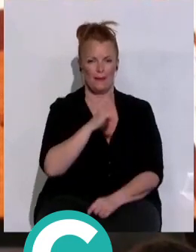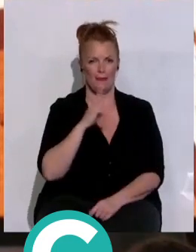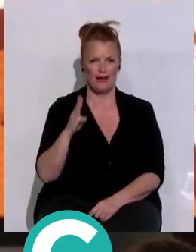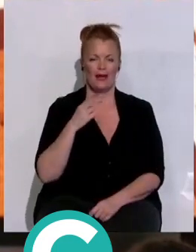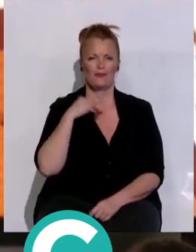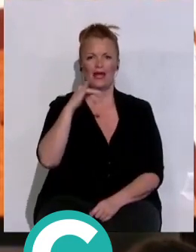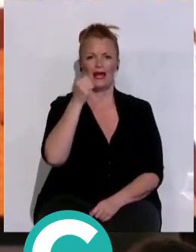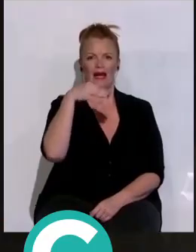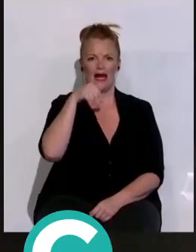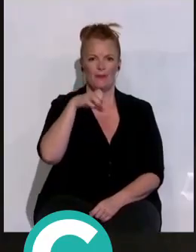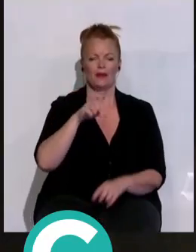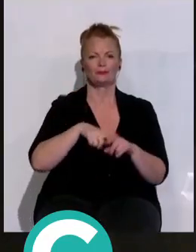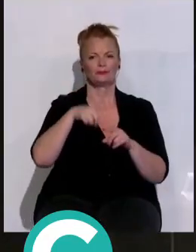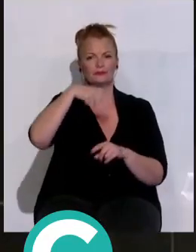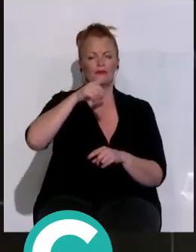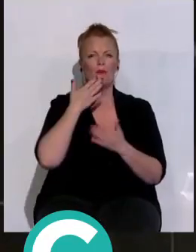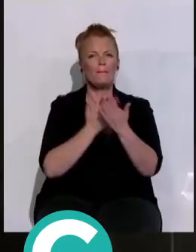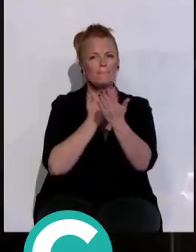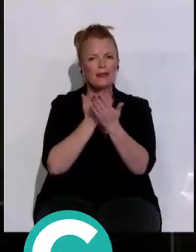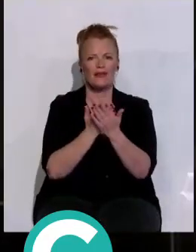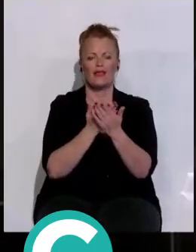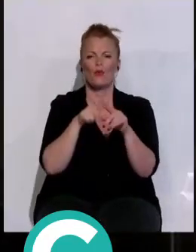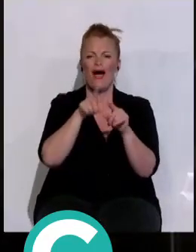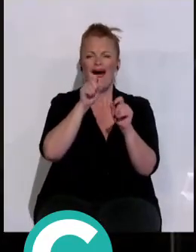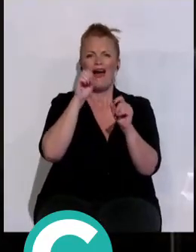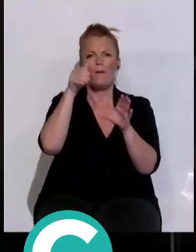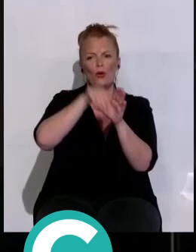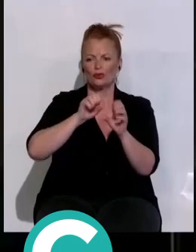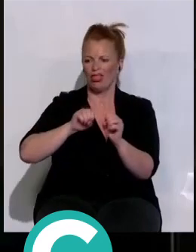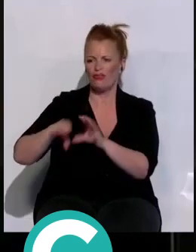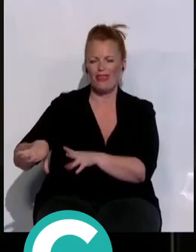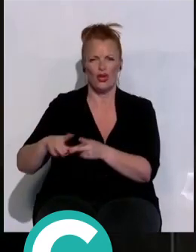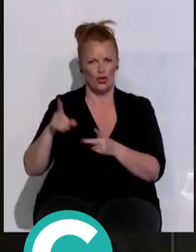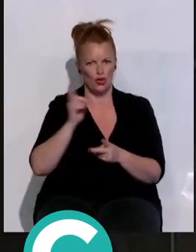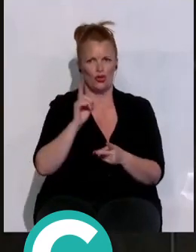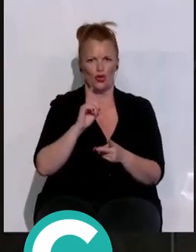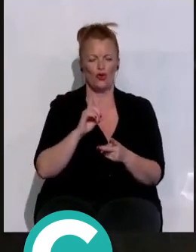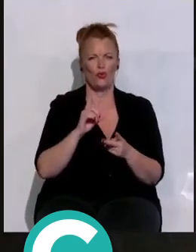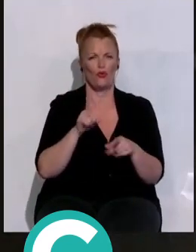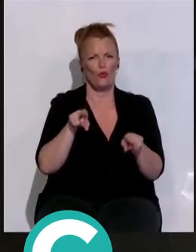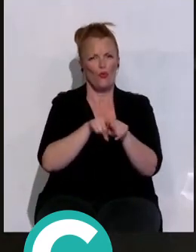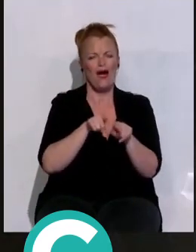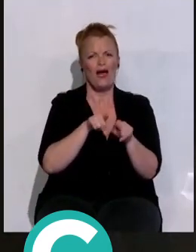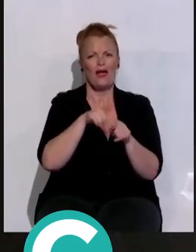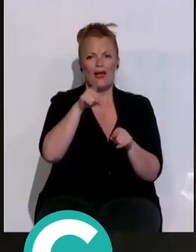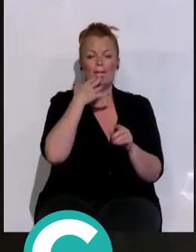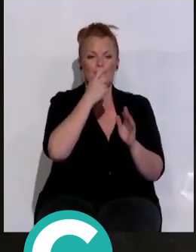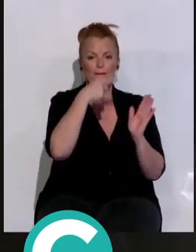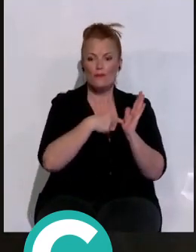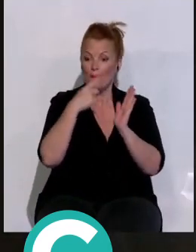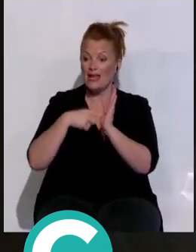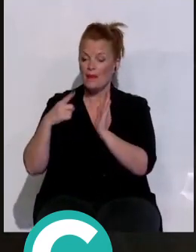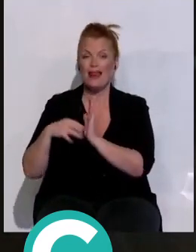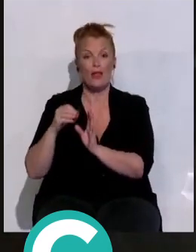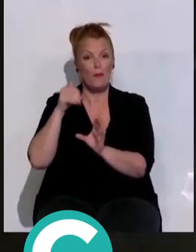Yo lo que pido es que nadie tire el voto, que no lo tire hacia una formación que no va a sacar concejal, pero que esos miles de